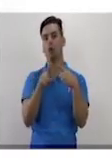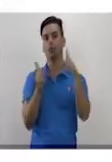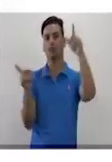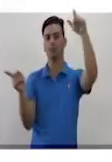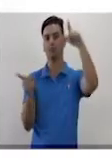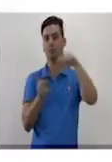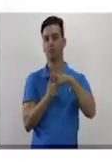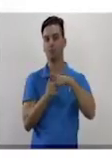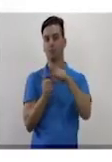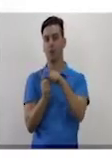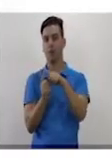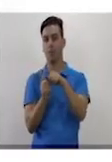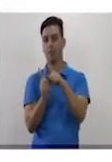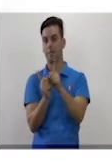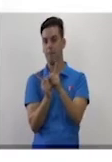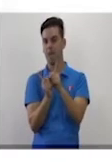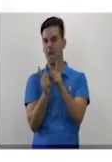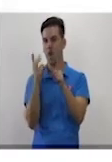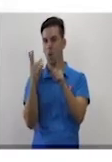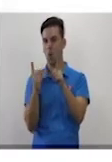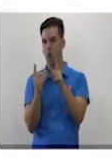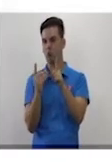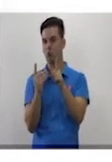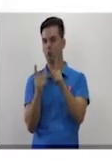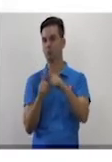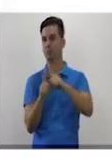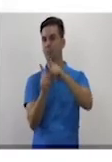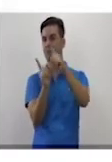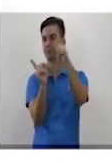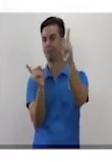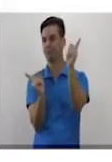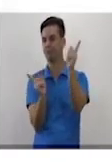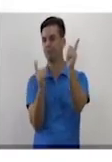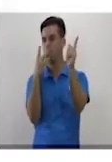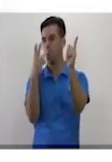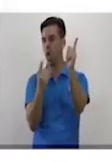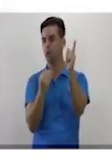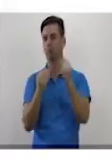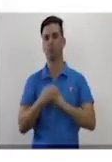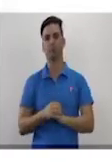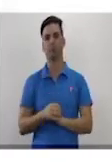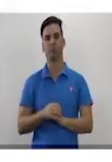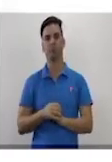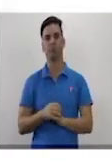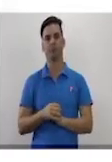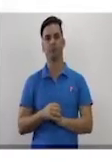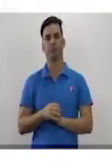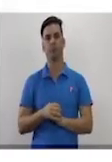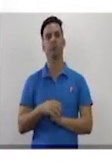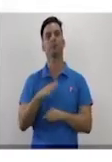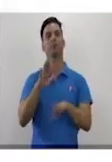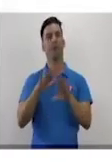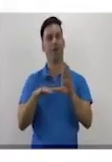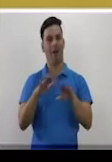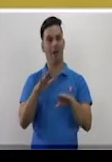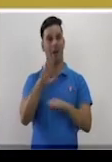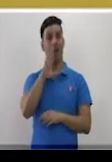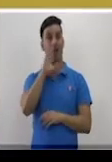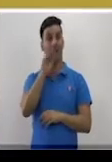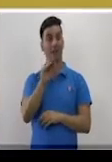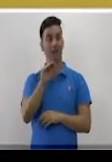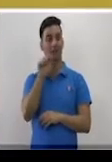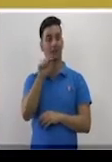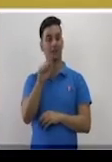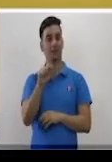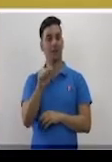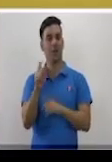del ángulo mayor. Y vas a obtener que el ángulo mediano es 30 grados y el mayor 40. ¿Que ya tienes